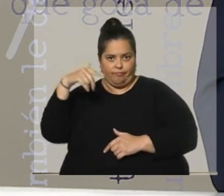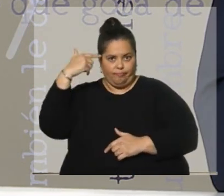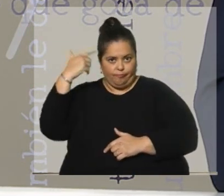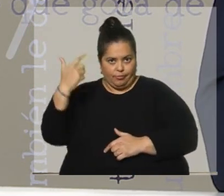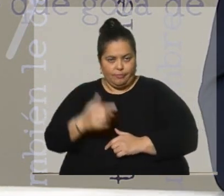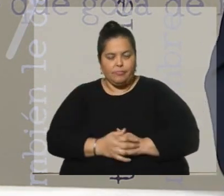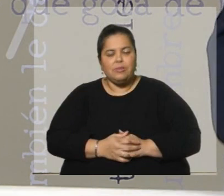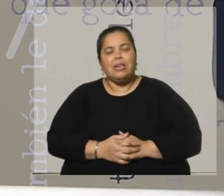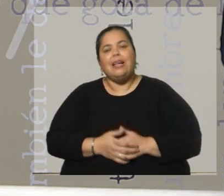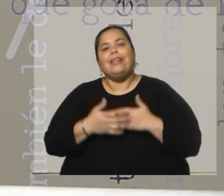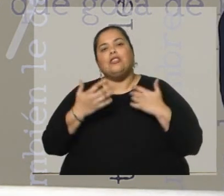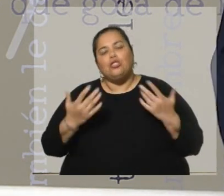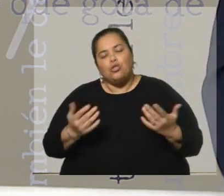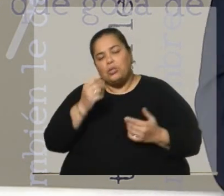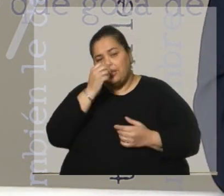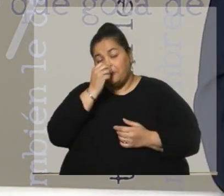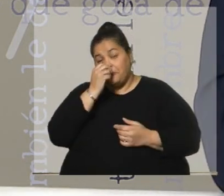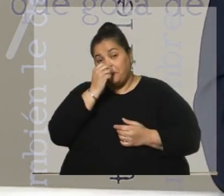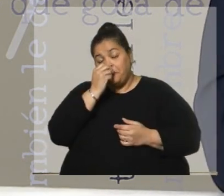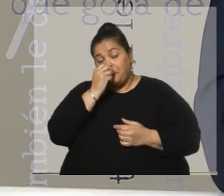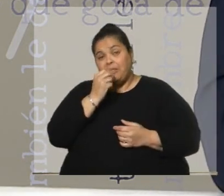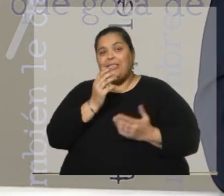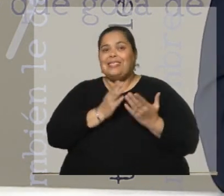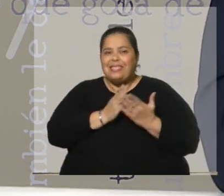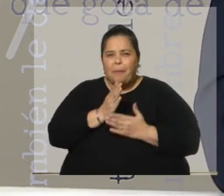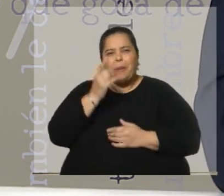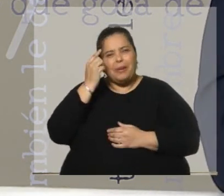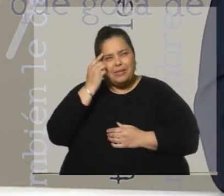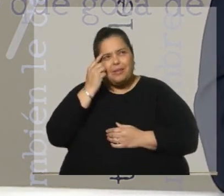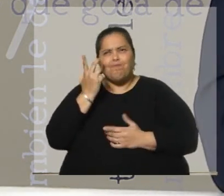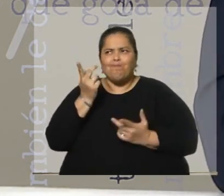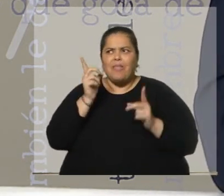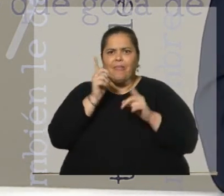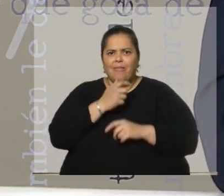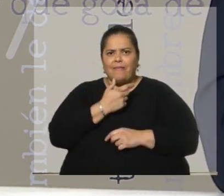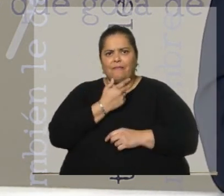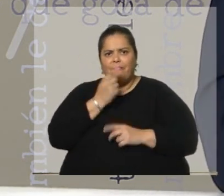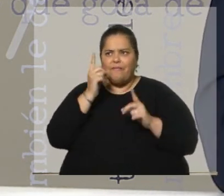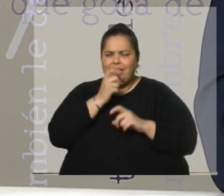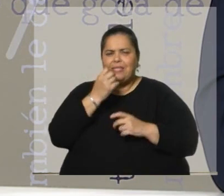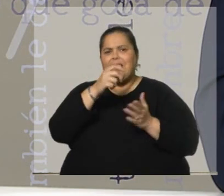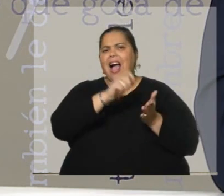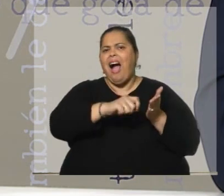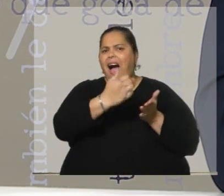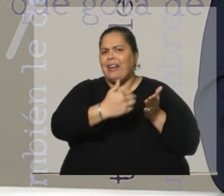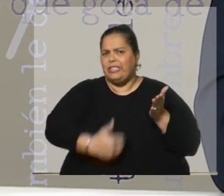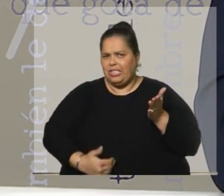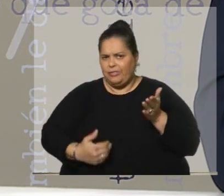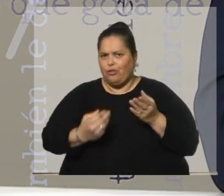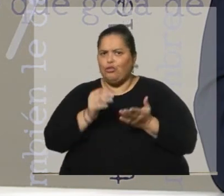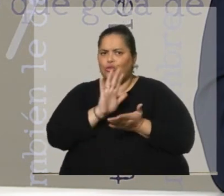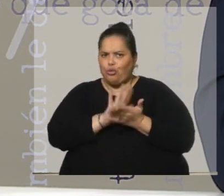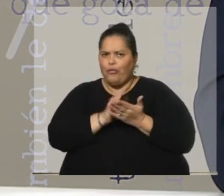Pero yo decía... Yo siempre pensé que era difícil que hubiera archivos sobre los desaparecidos. Vuelvo a ver los archivos para